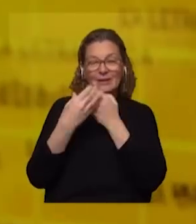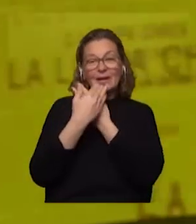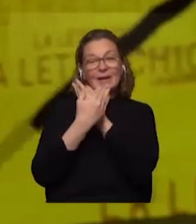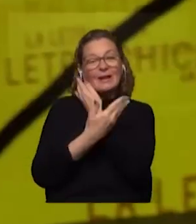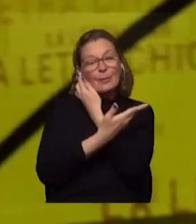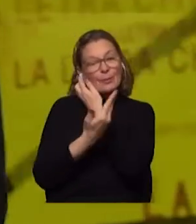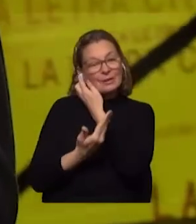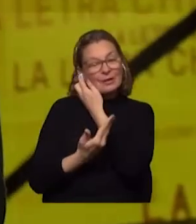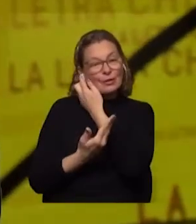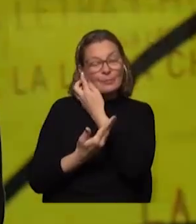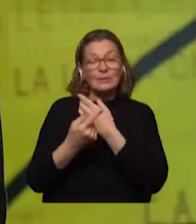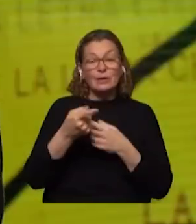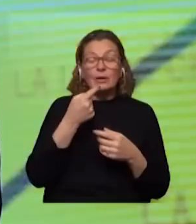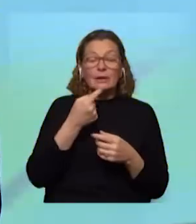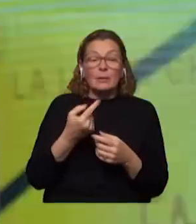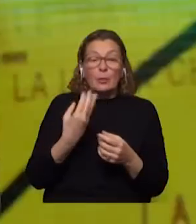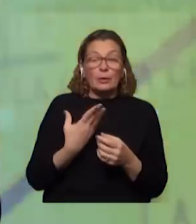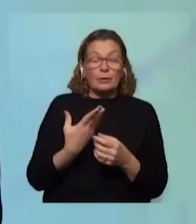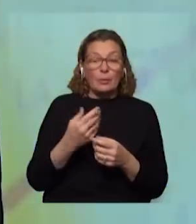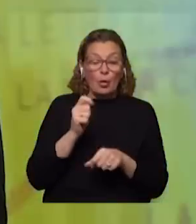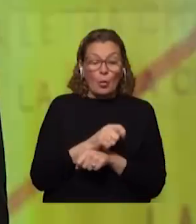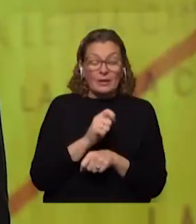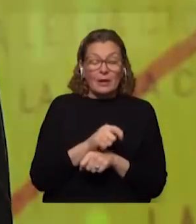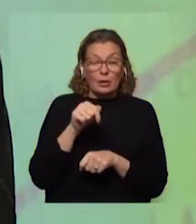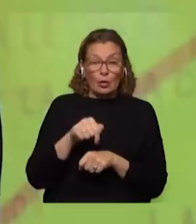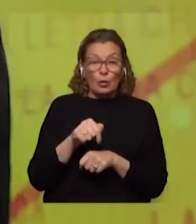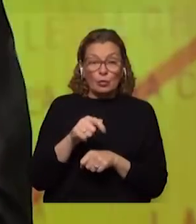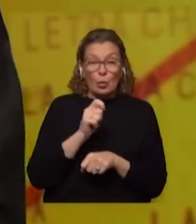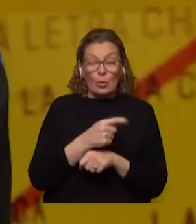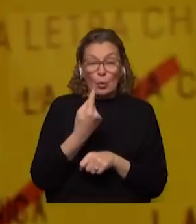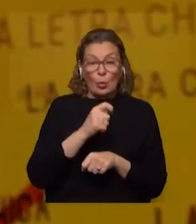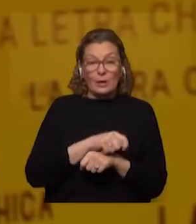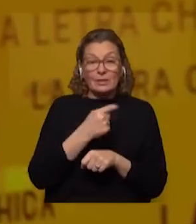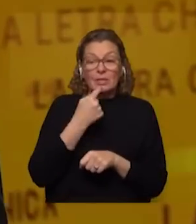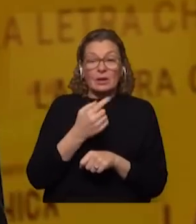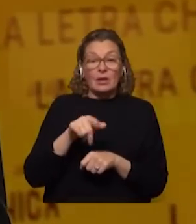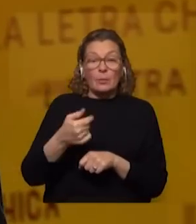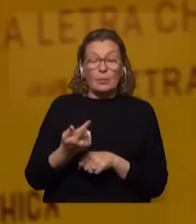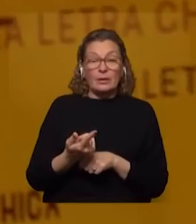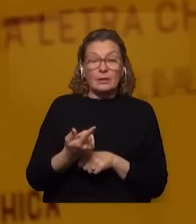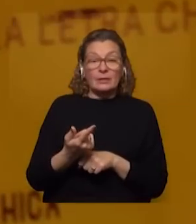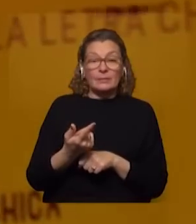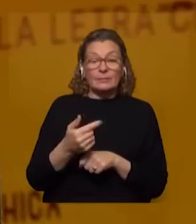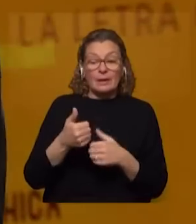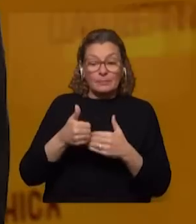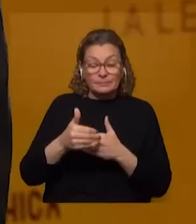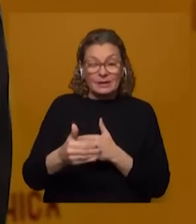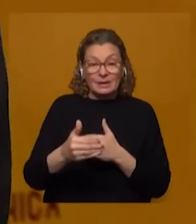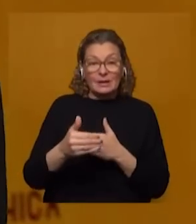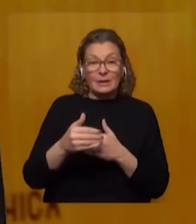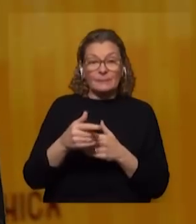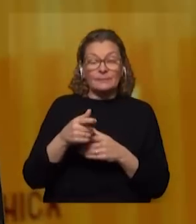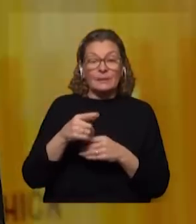invitación. Bueno, esto que decíamos, Hubo noticias judiciales hoy. Un juez decidirá entonces el 7 si da curso o no a la